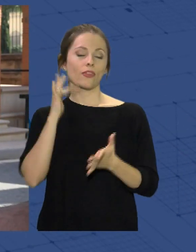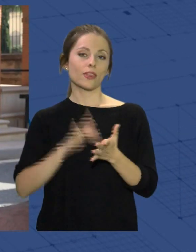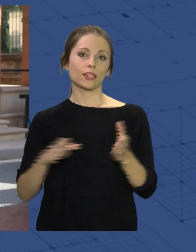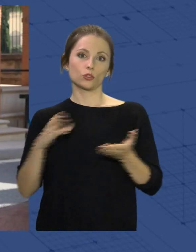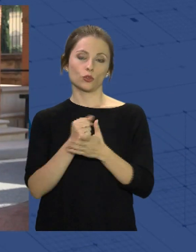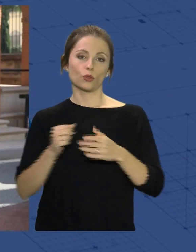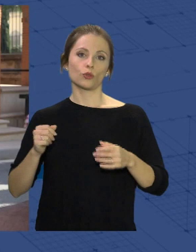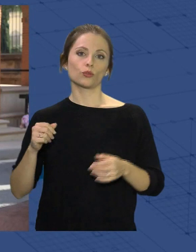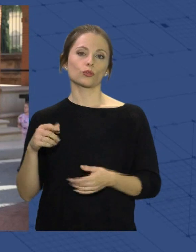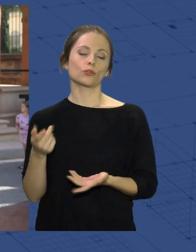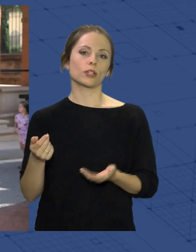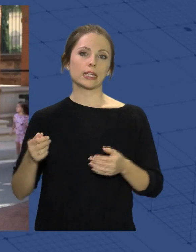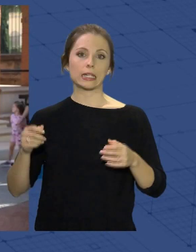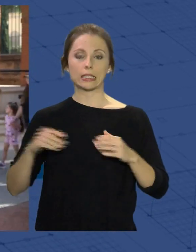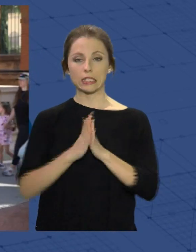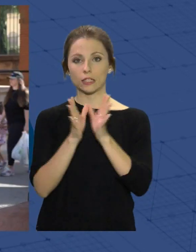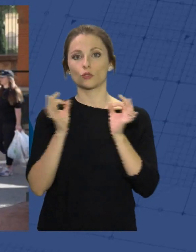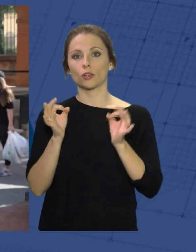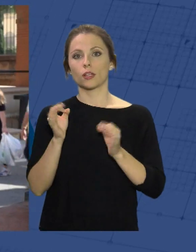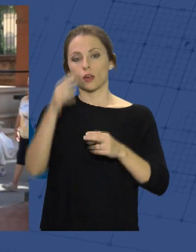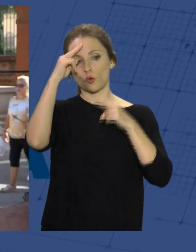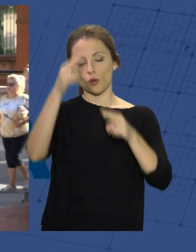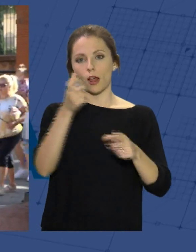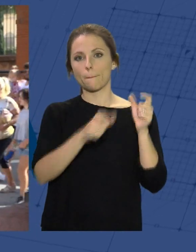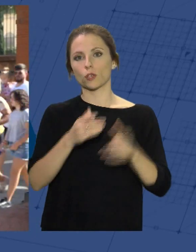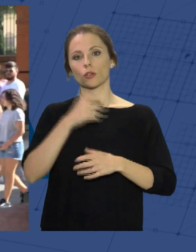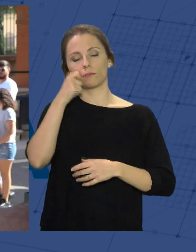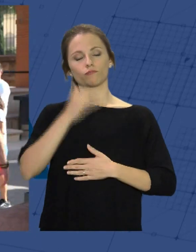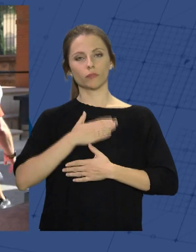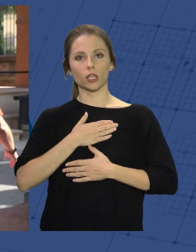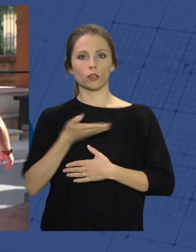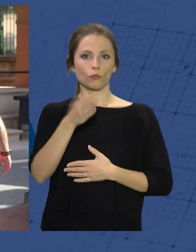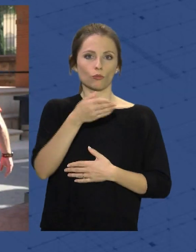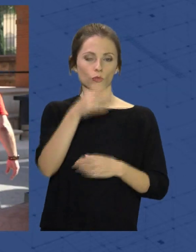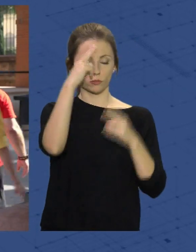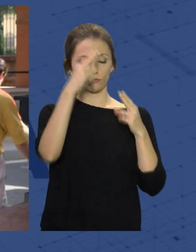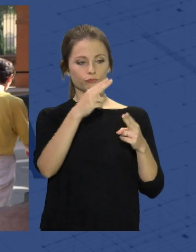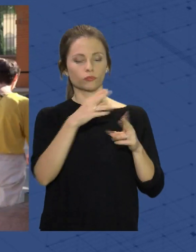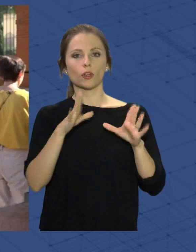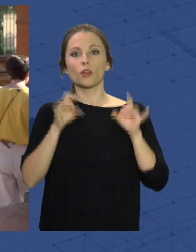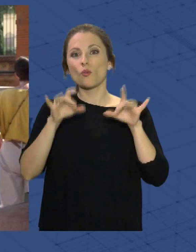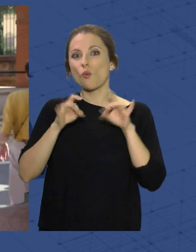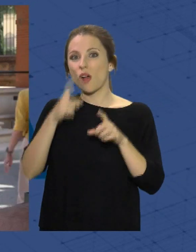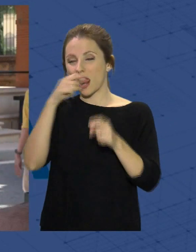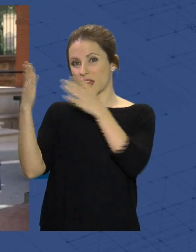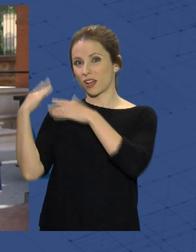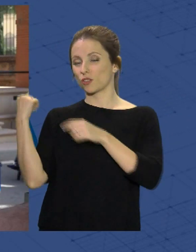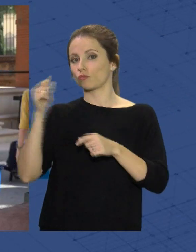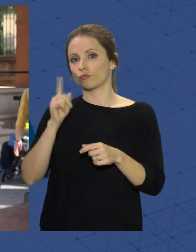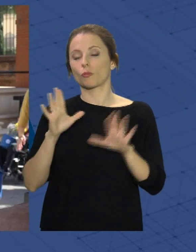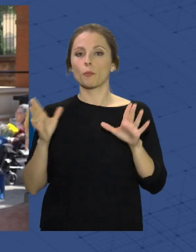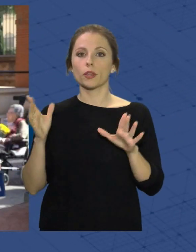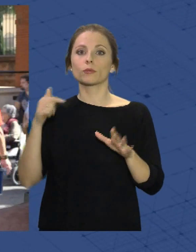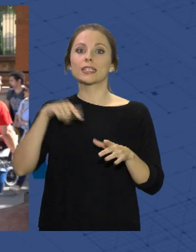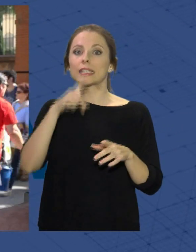de sus seres queridos a los cementerios, pero no es como otro año, por lo tanto los almerienses nos han hecho un poquito de caso